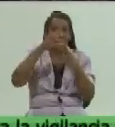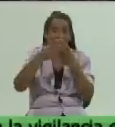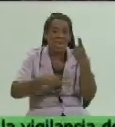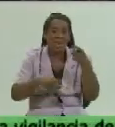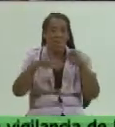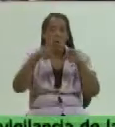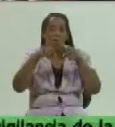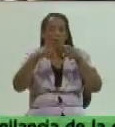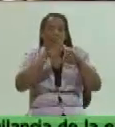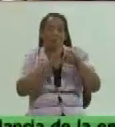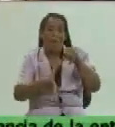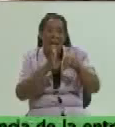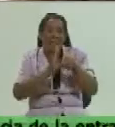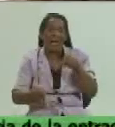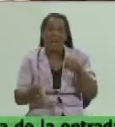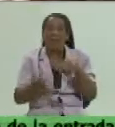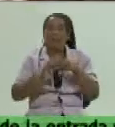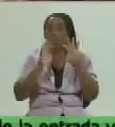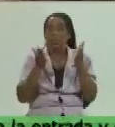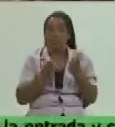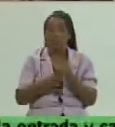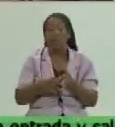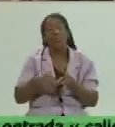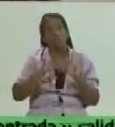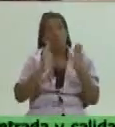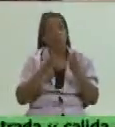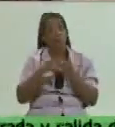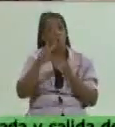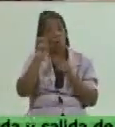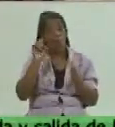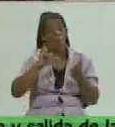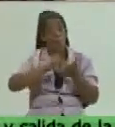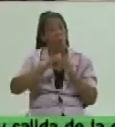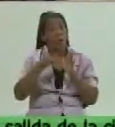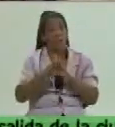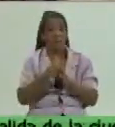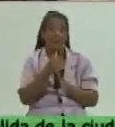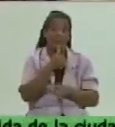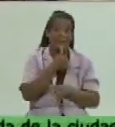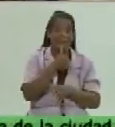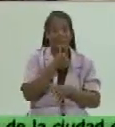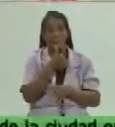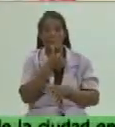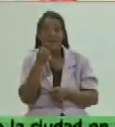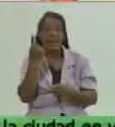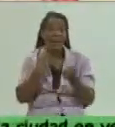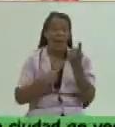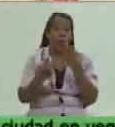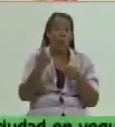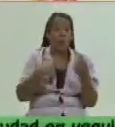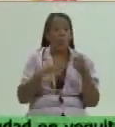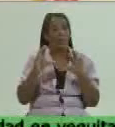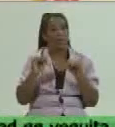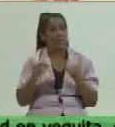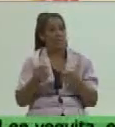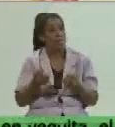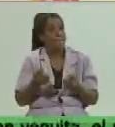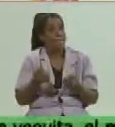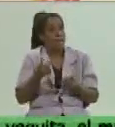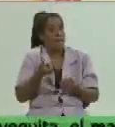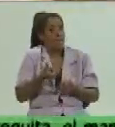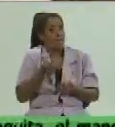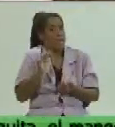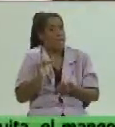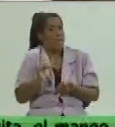Como todo nuevo proyecto suscitan inquietudes de ambas partes algunos consumidores abogan por precios más asequibles